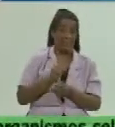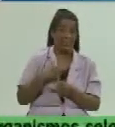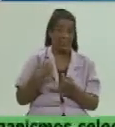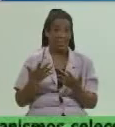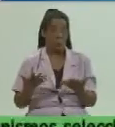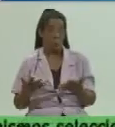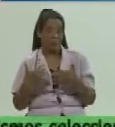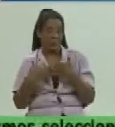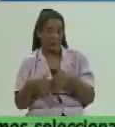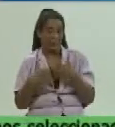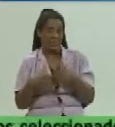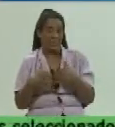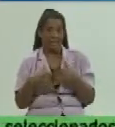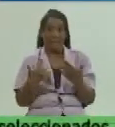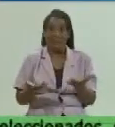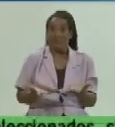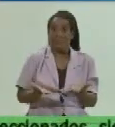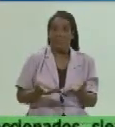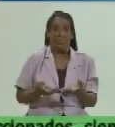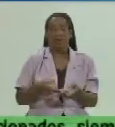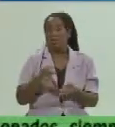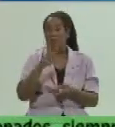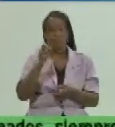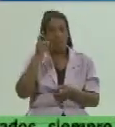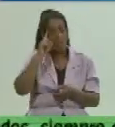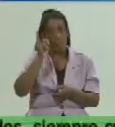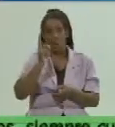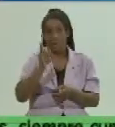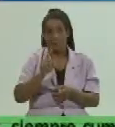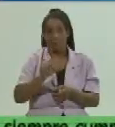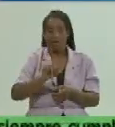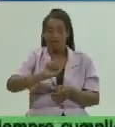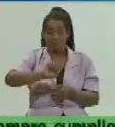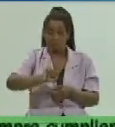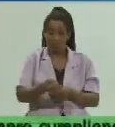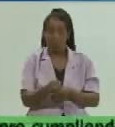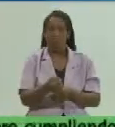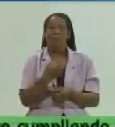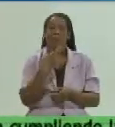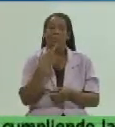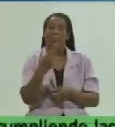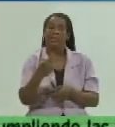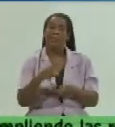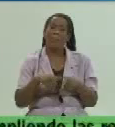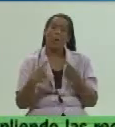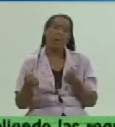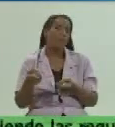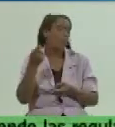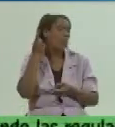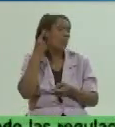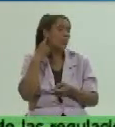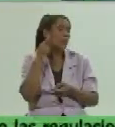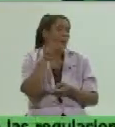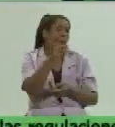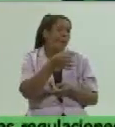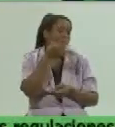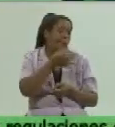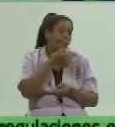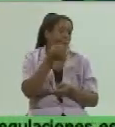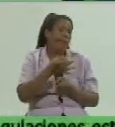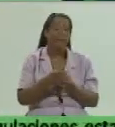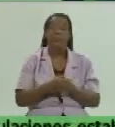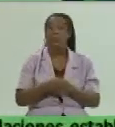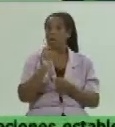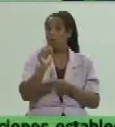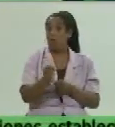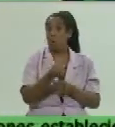productos es que justamente la nueva política obedece a dar respuesta por eso estamos ansiosos de escuchar sus palabras correcto bueno yo creo que lo primero